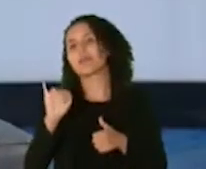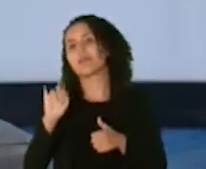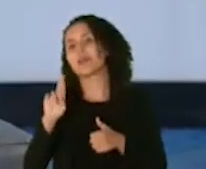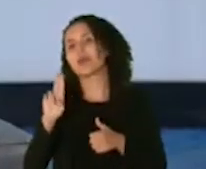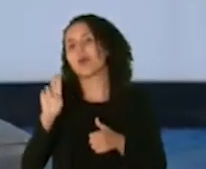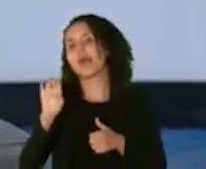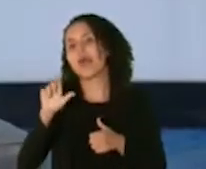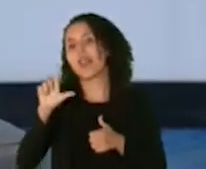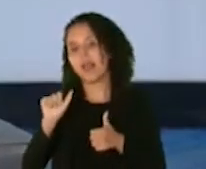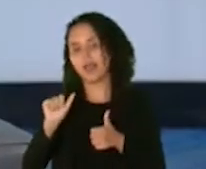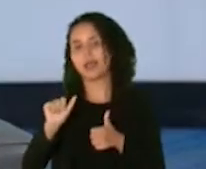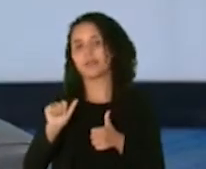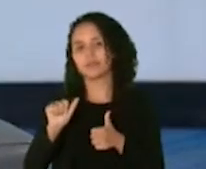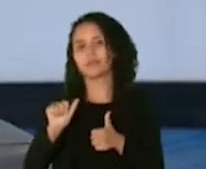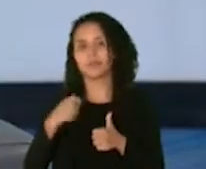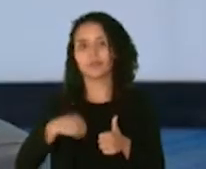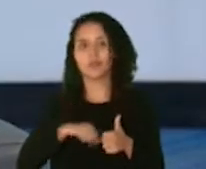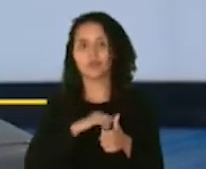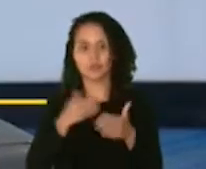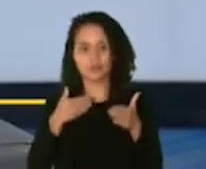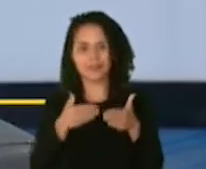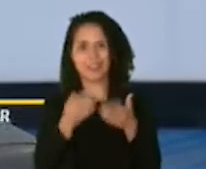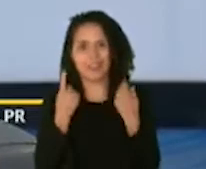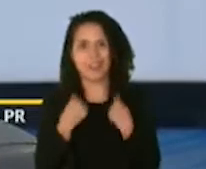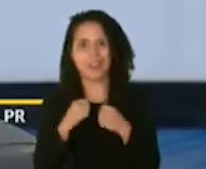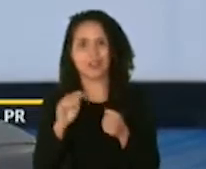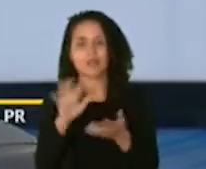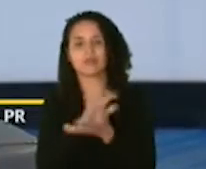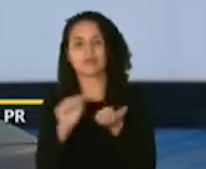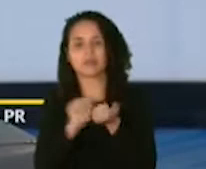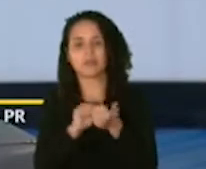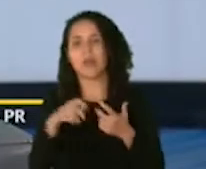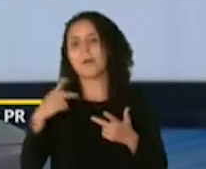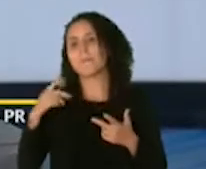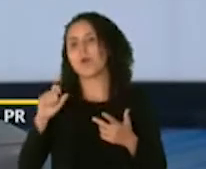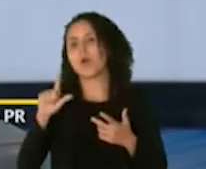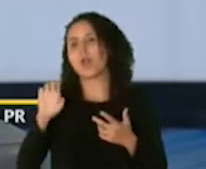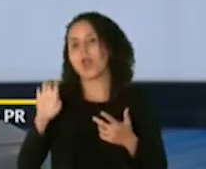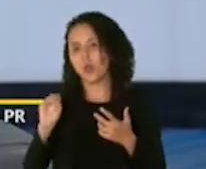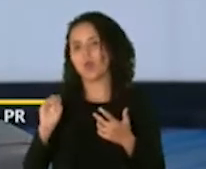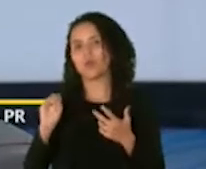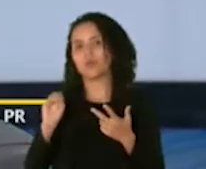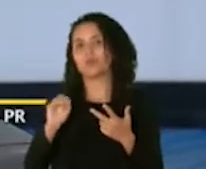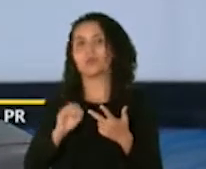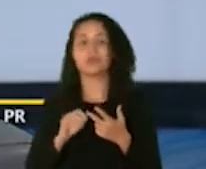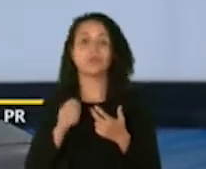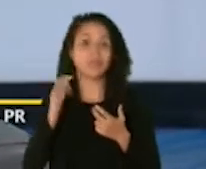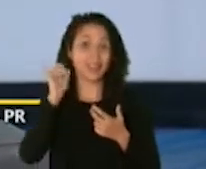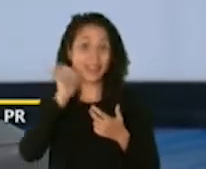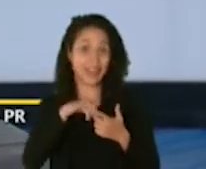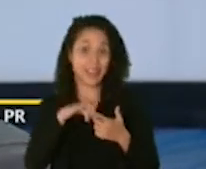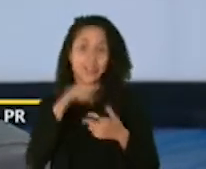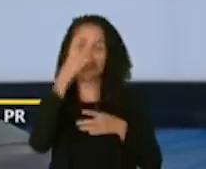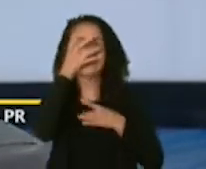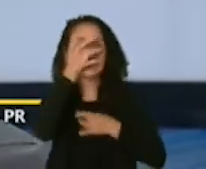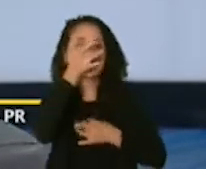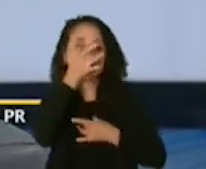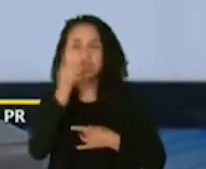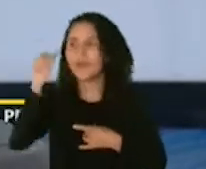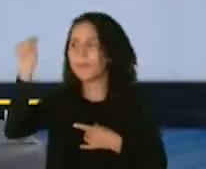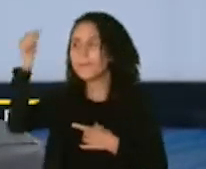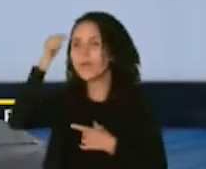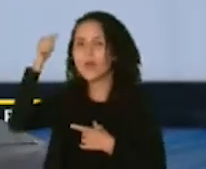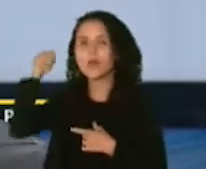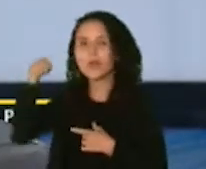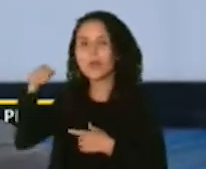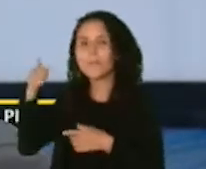cerca de lograr erradicar el polio ha sido eventos donde interesantemente la política es